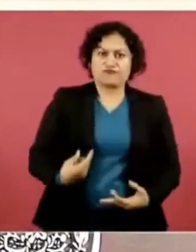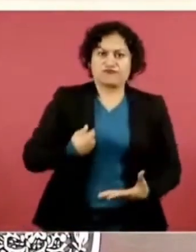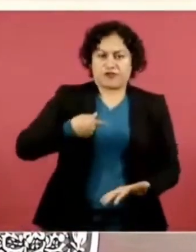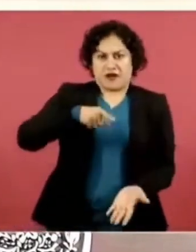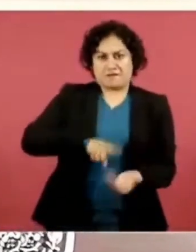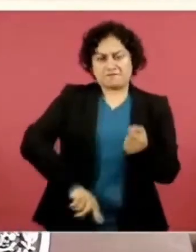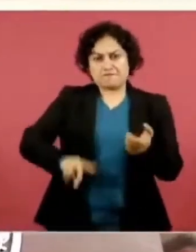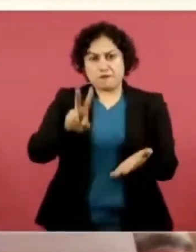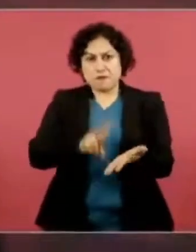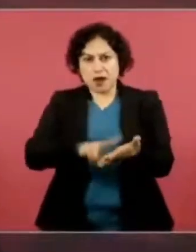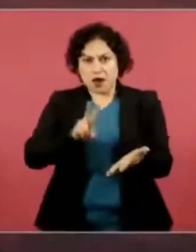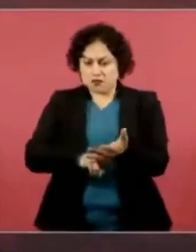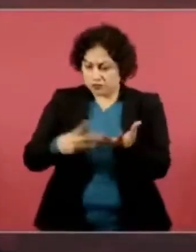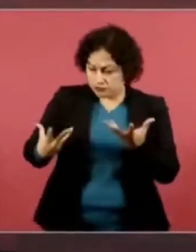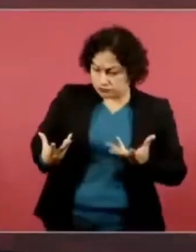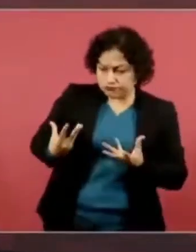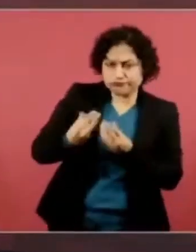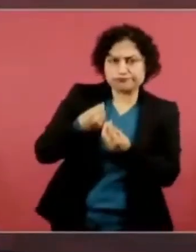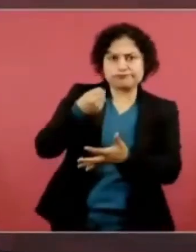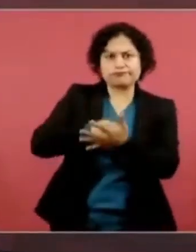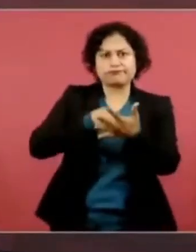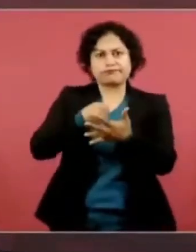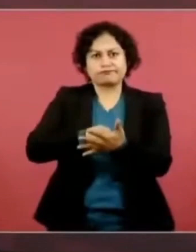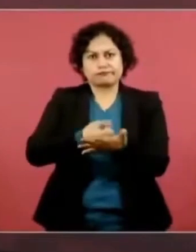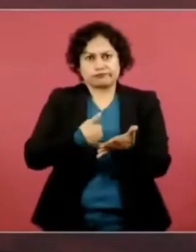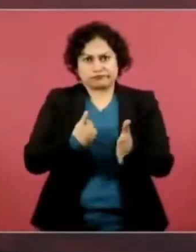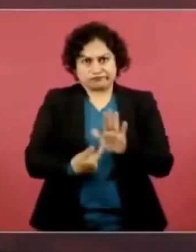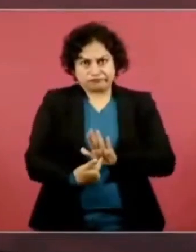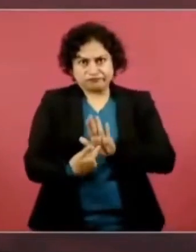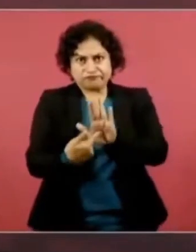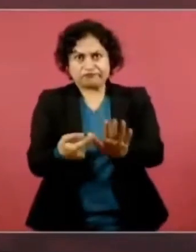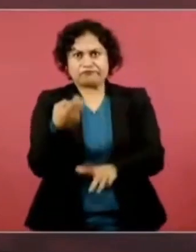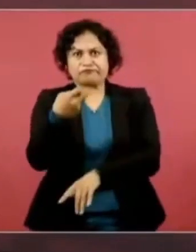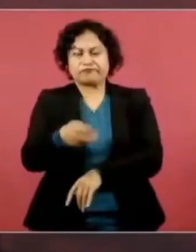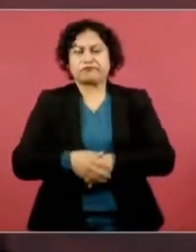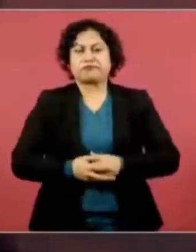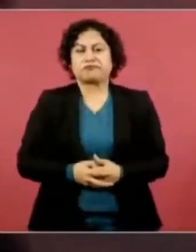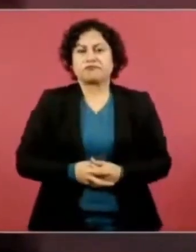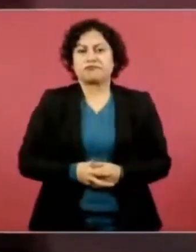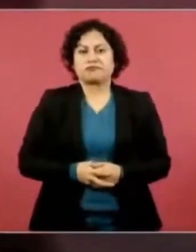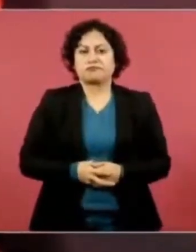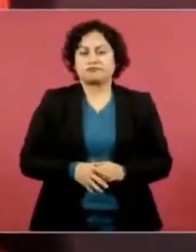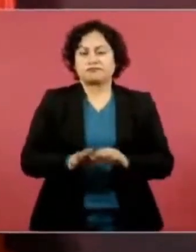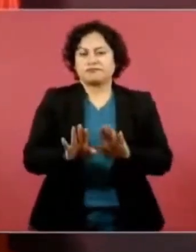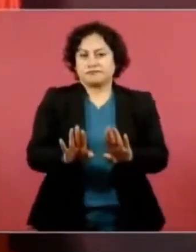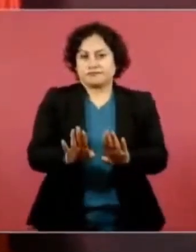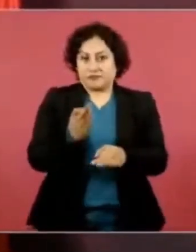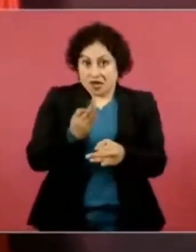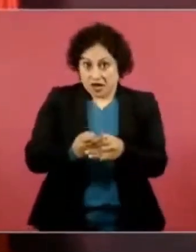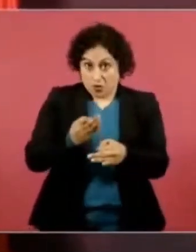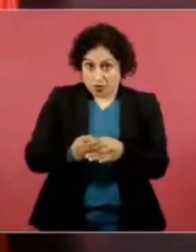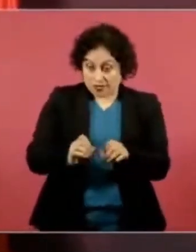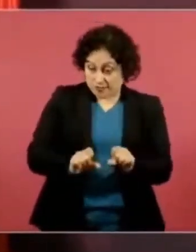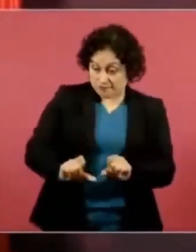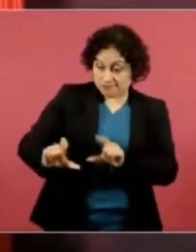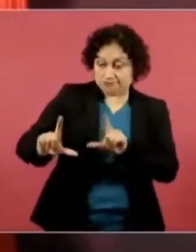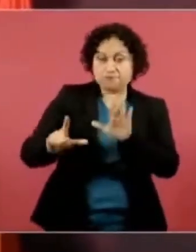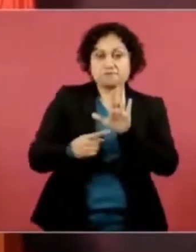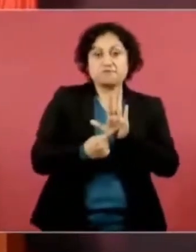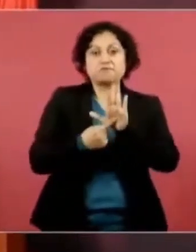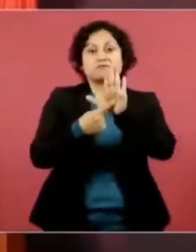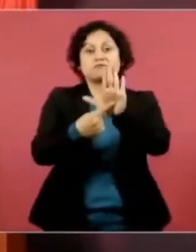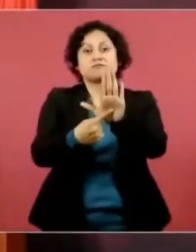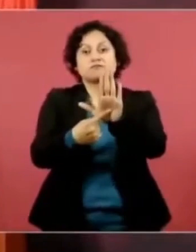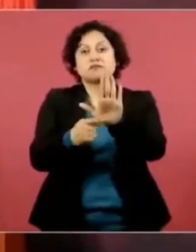Esta es una parte. Cada mes o cada dos meses